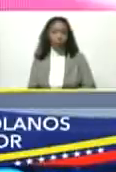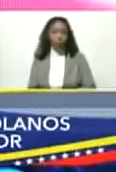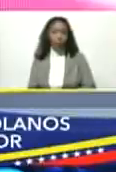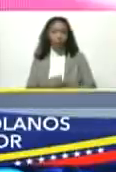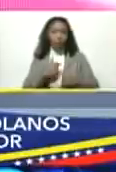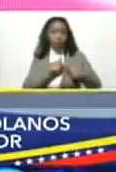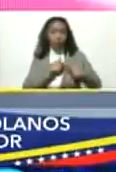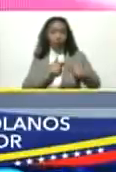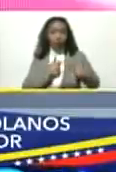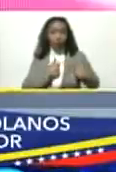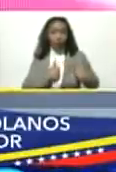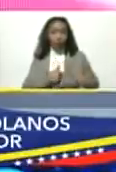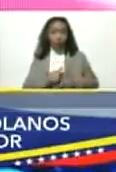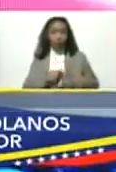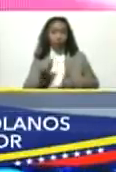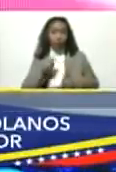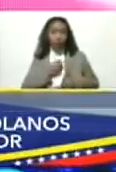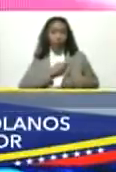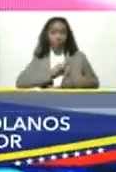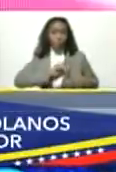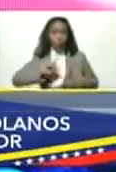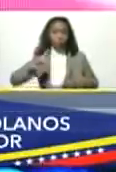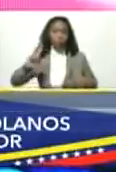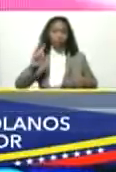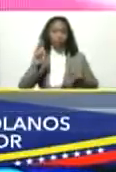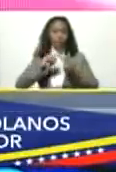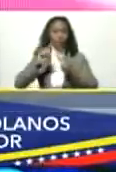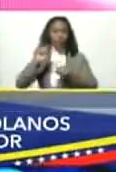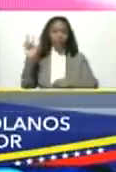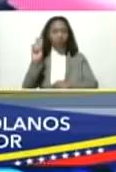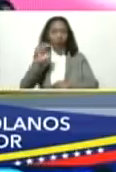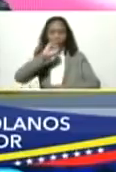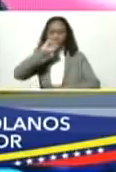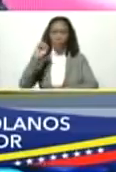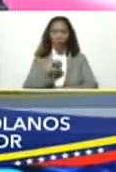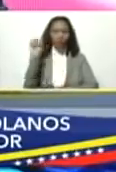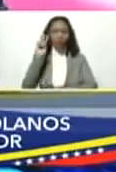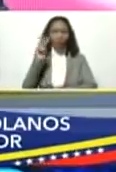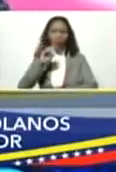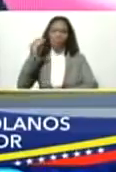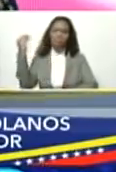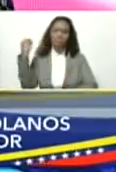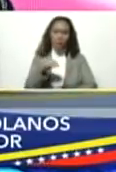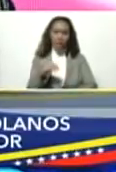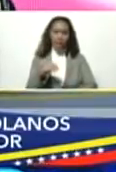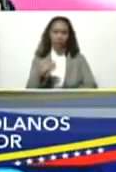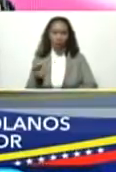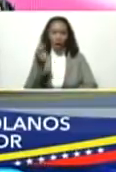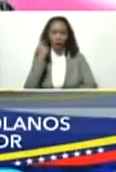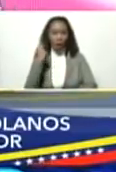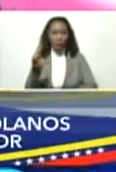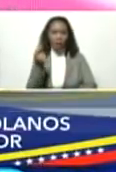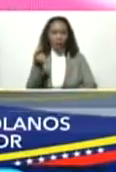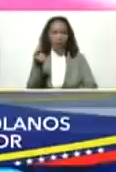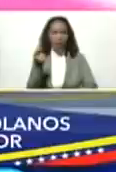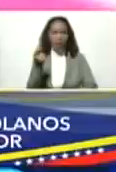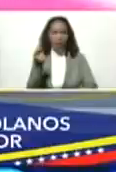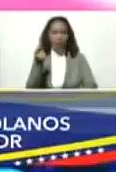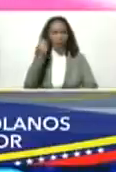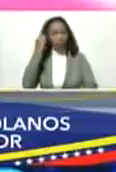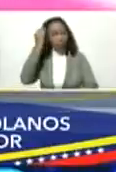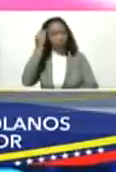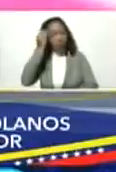corazón vibra por Venezuela aman a Venezuela más de lo que jamás se